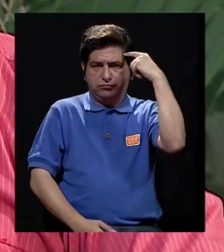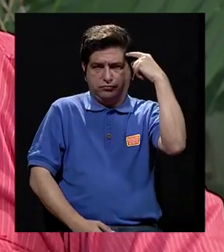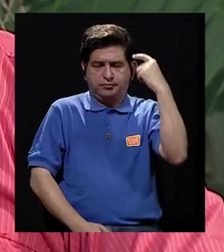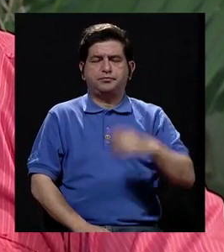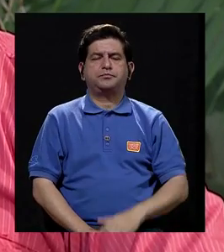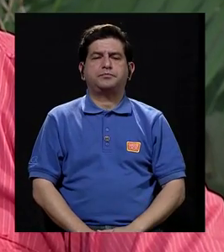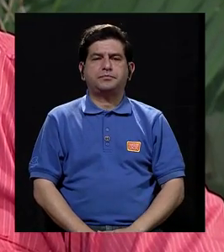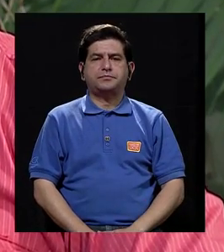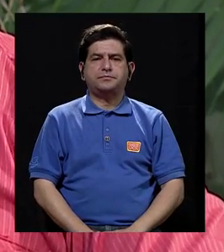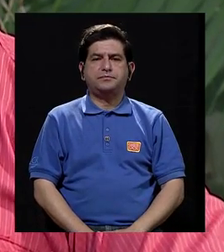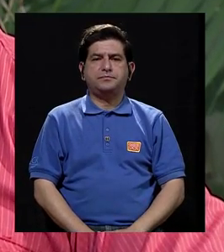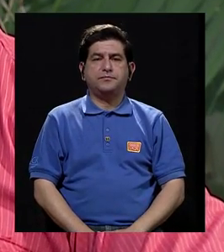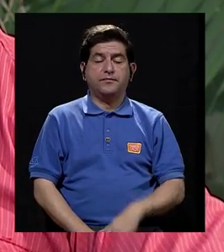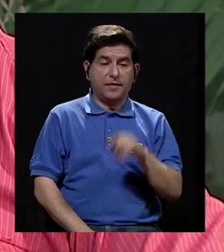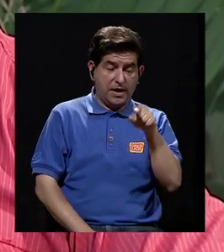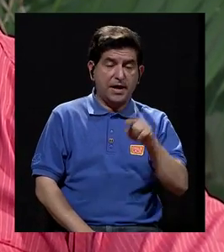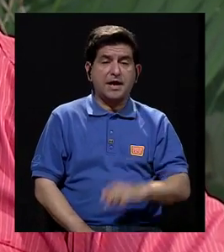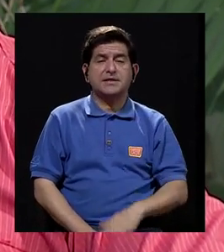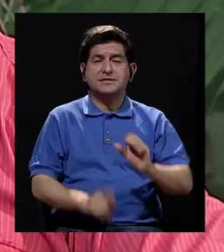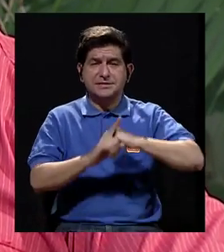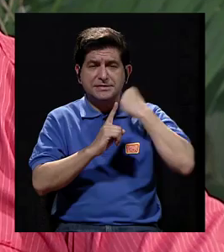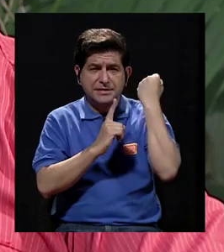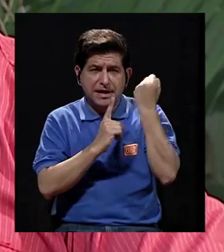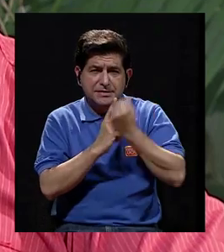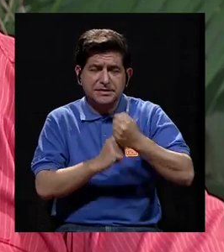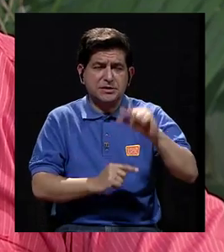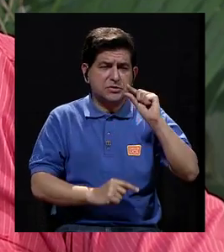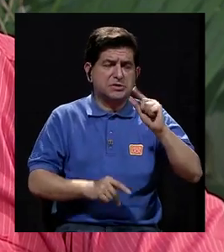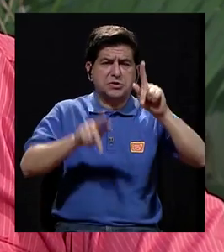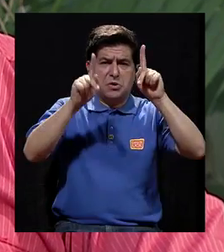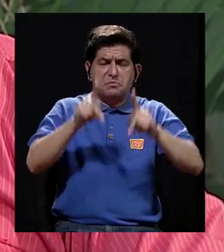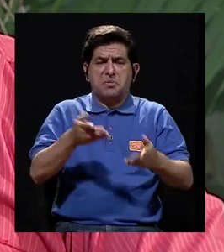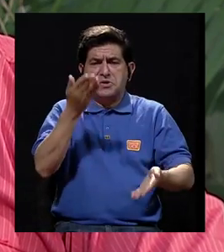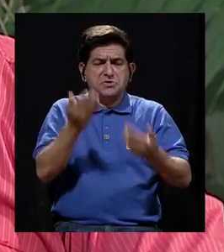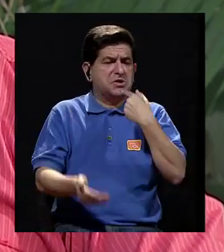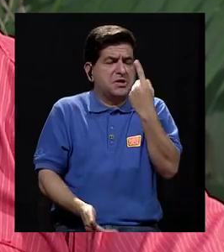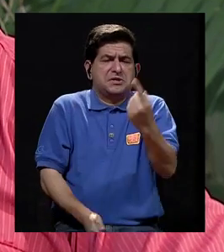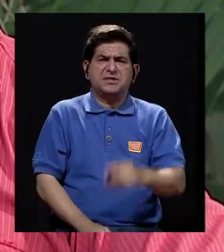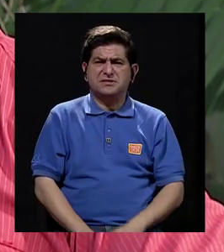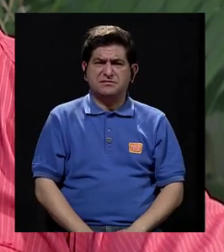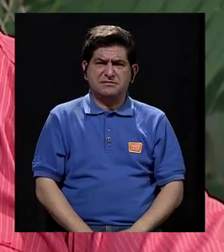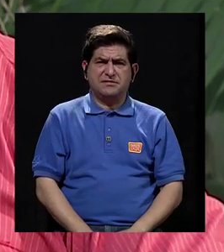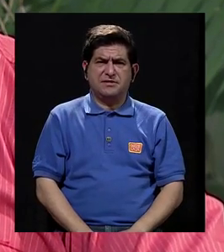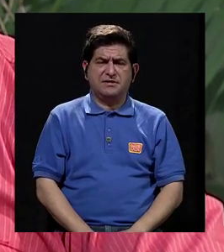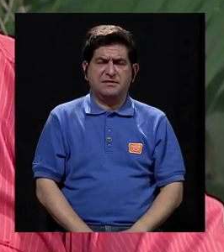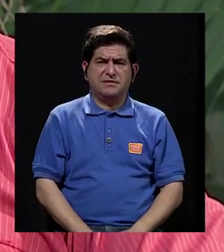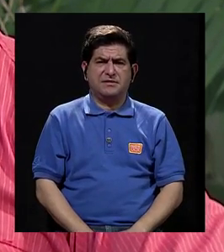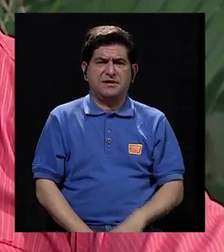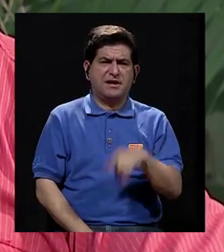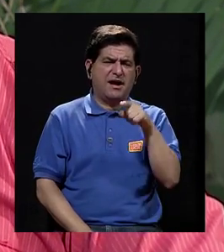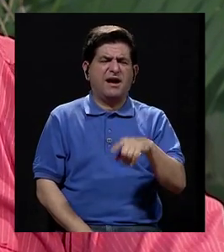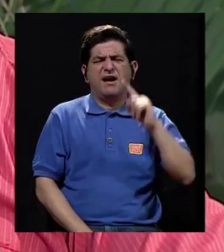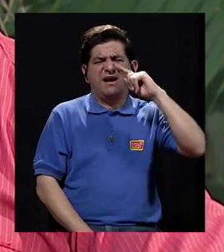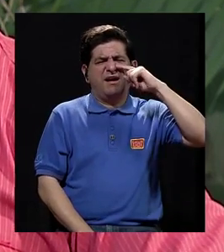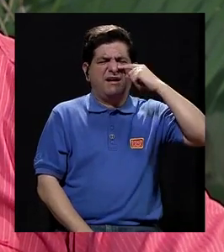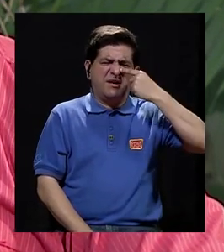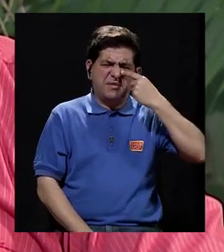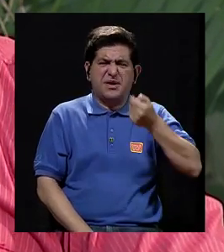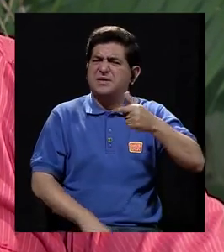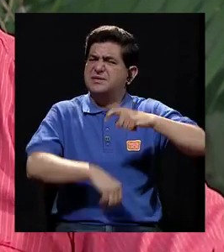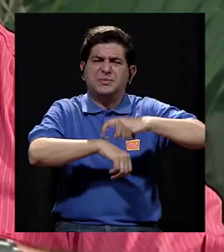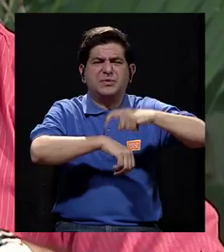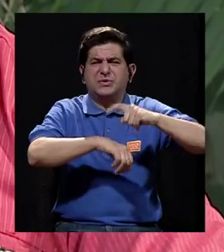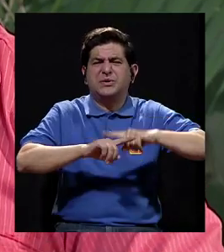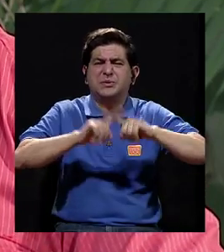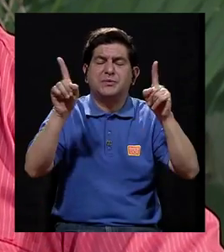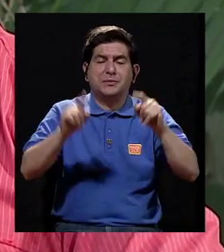cerebral. Ahora, básicamente, de esas pequeñas cosas que a la gente a veces nos dice, uy, qué presa, que dura muy